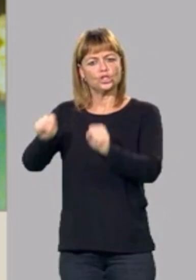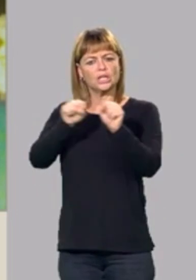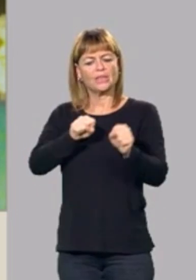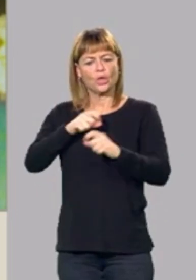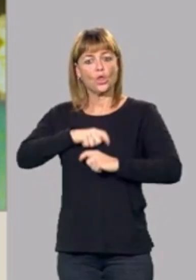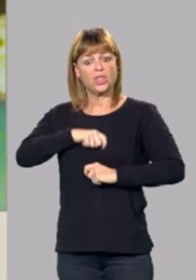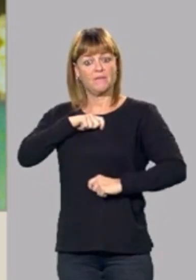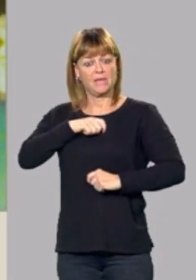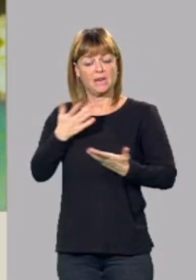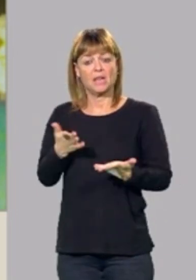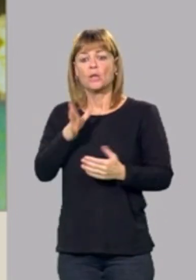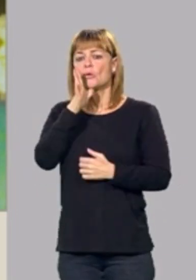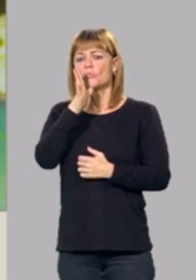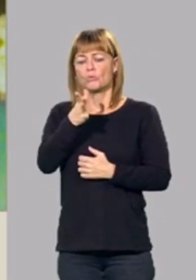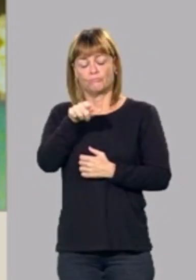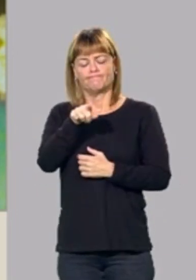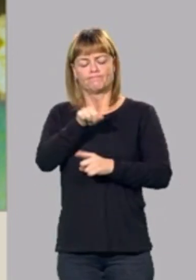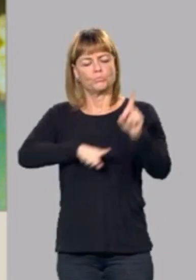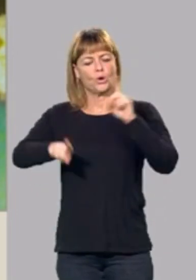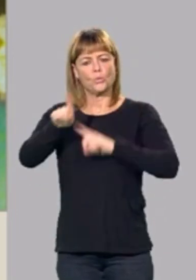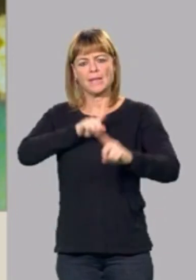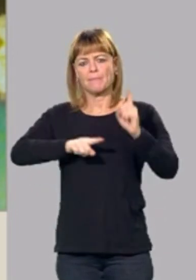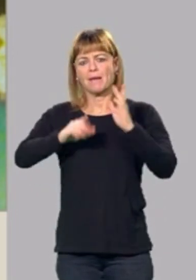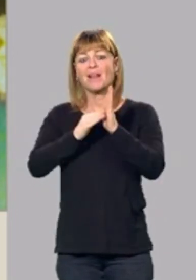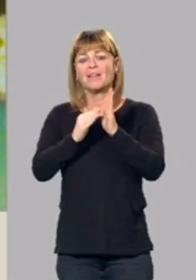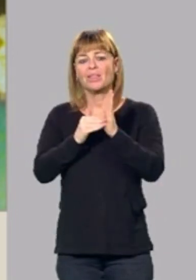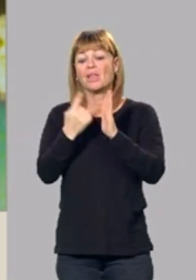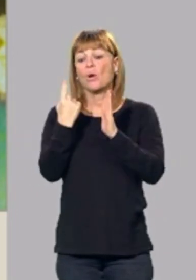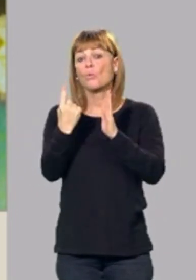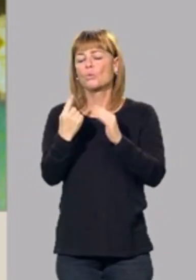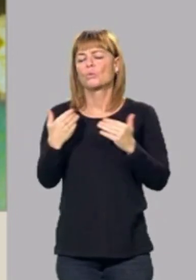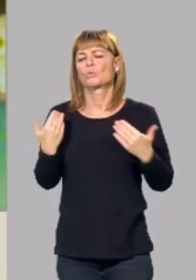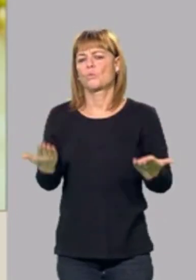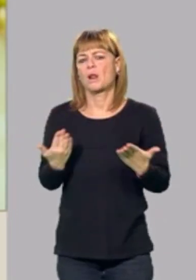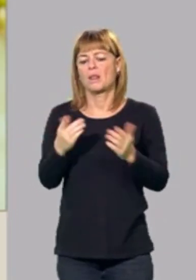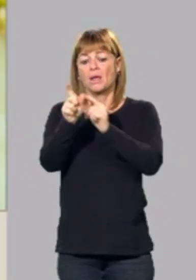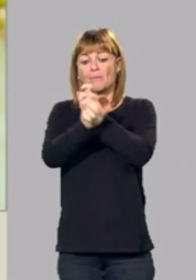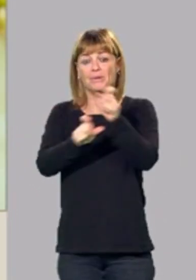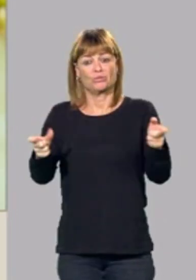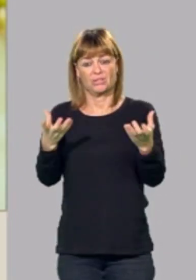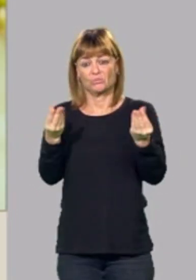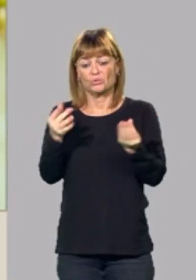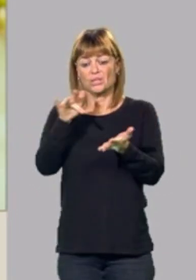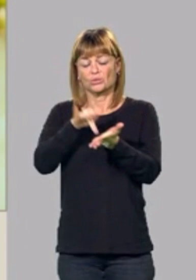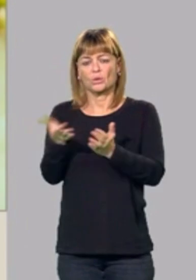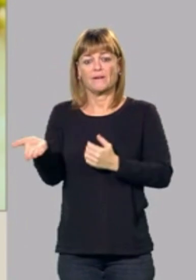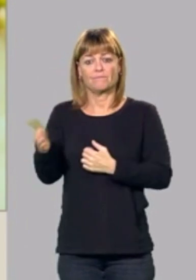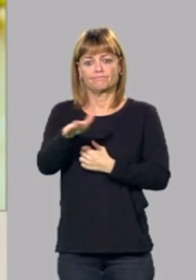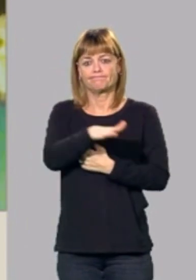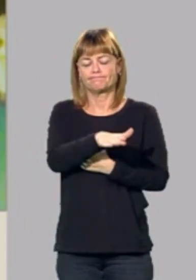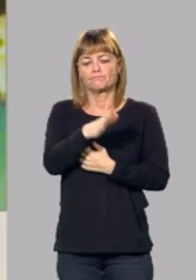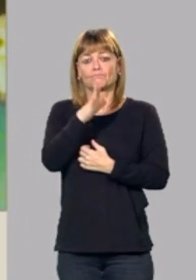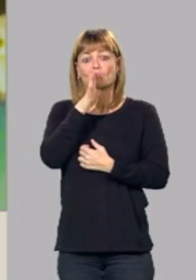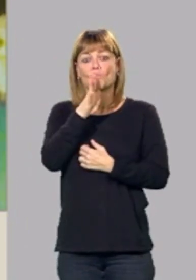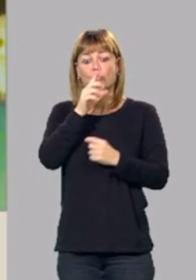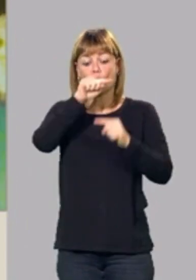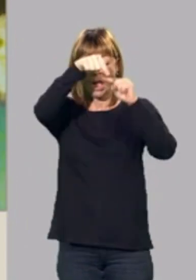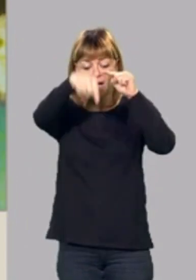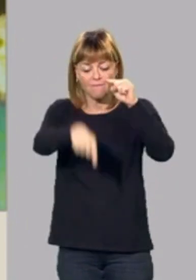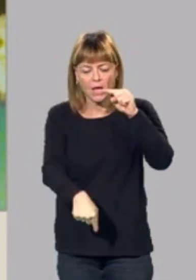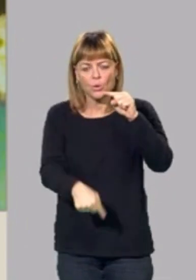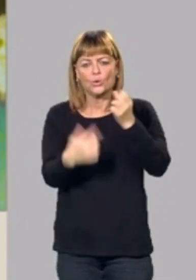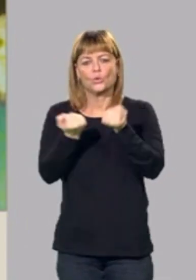problemas que ha habido en la comunidad valenciana es que las personas, muchas personas que han fallecido, fue porque bajaron a buscar su coche